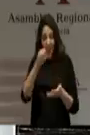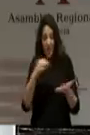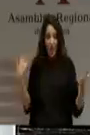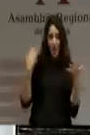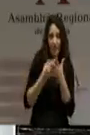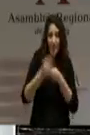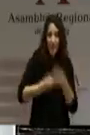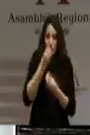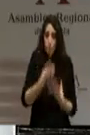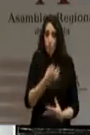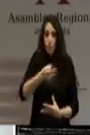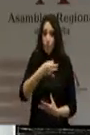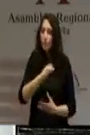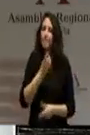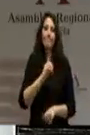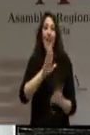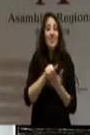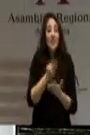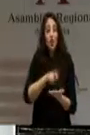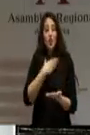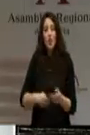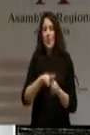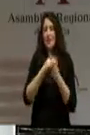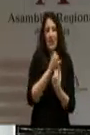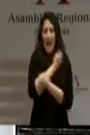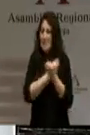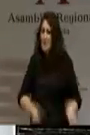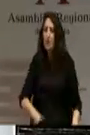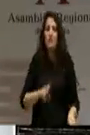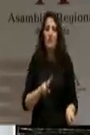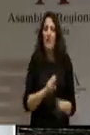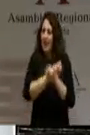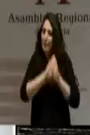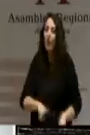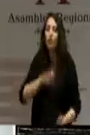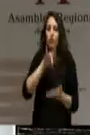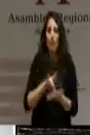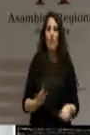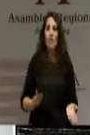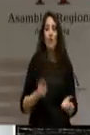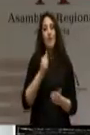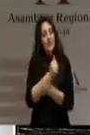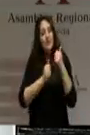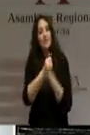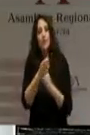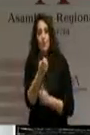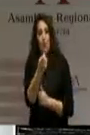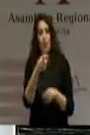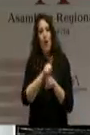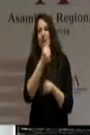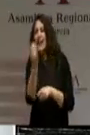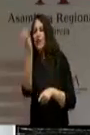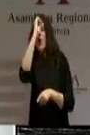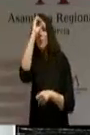han llevado a la región de Murcia a la peor situación posible. Empaticen un poco con lo que piensan los demás. Confíen un poco en lo que les